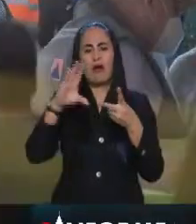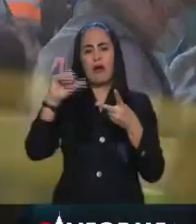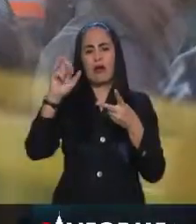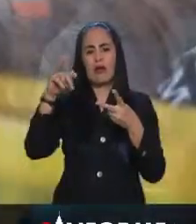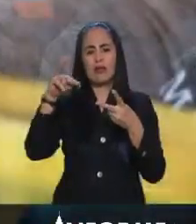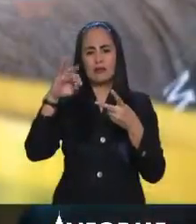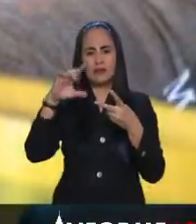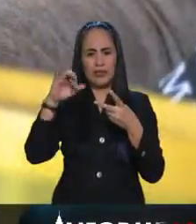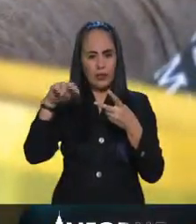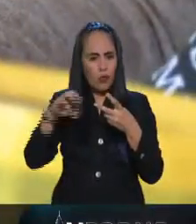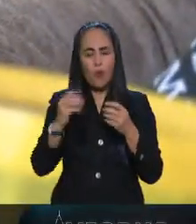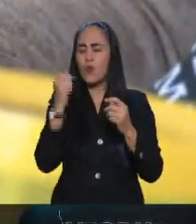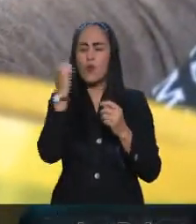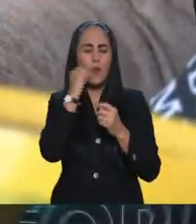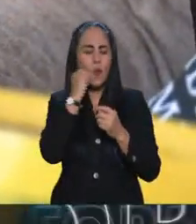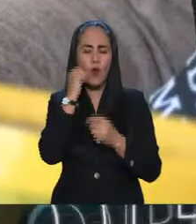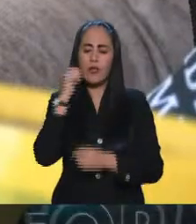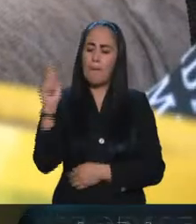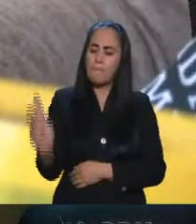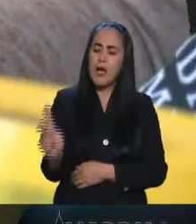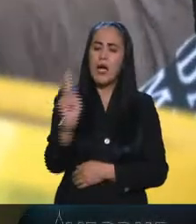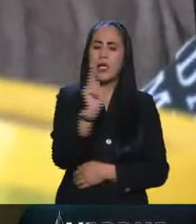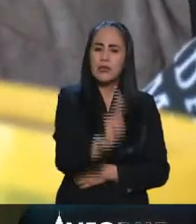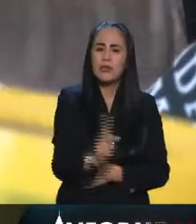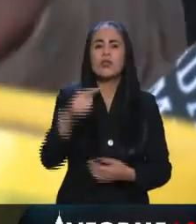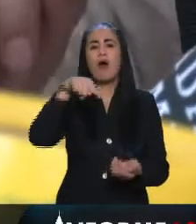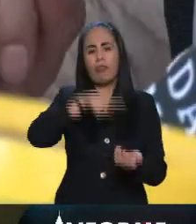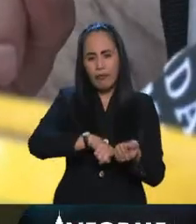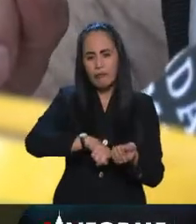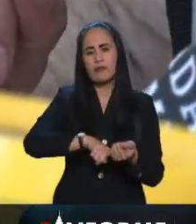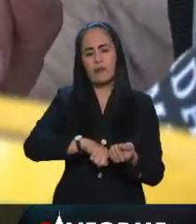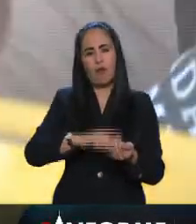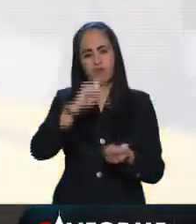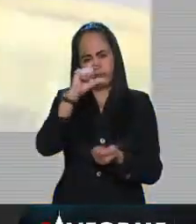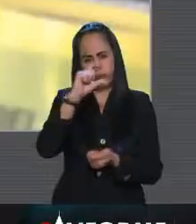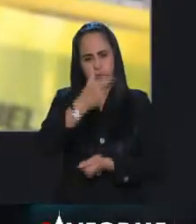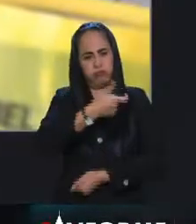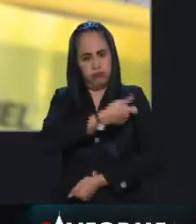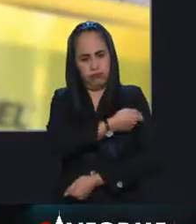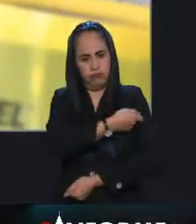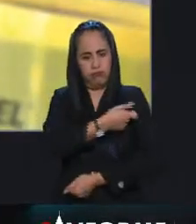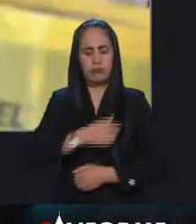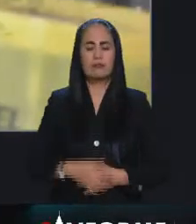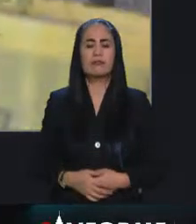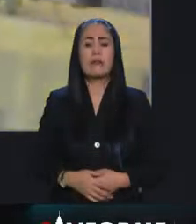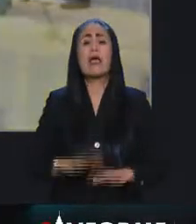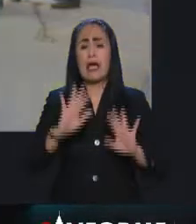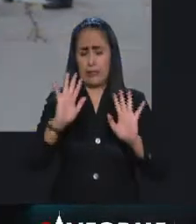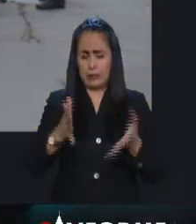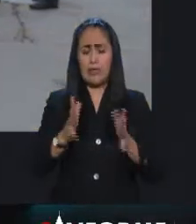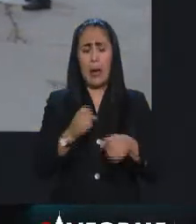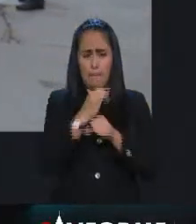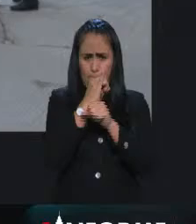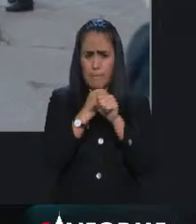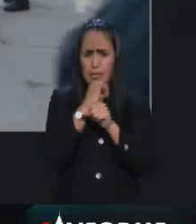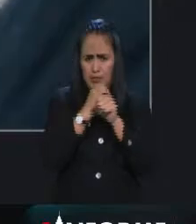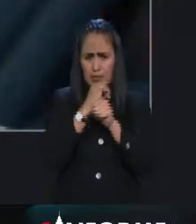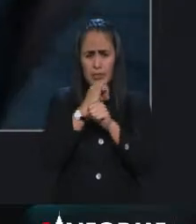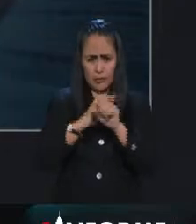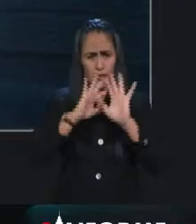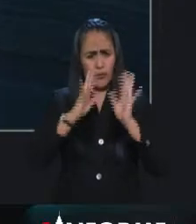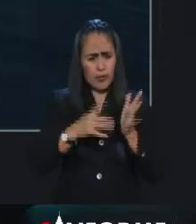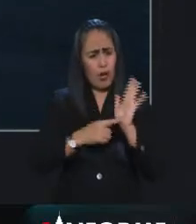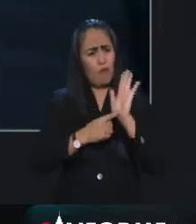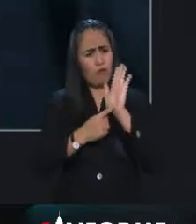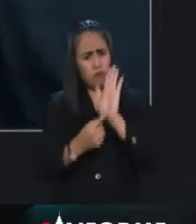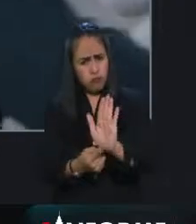respuestas inmunológicas son equiparables. Entonces, hay un estudio publicado en el cual se compara cuál